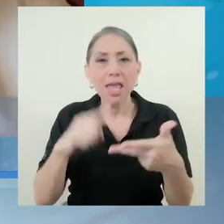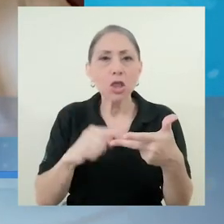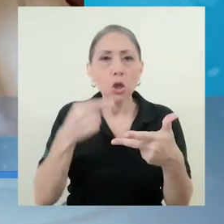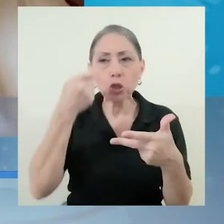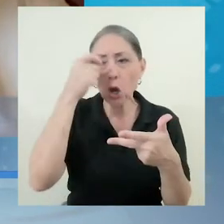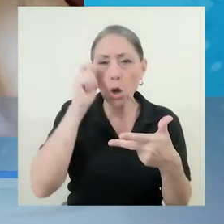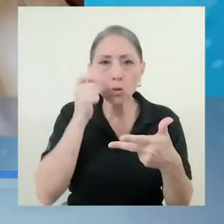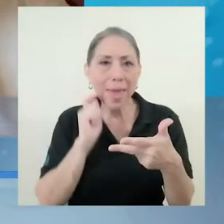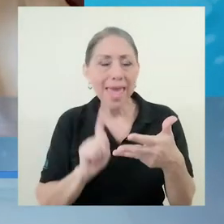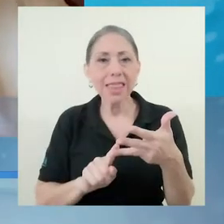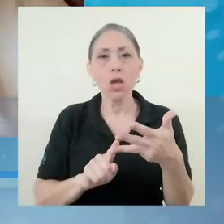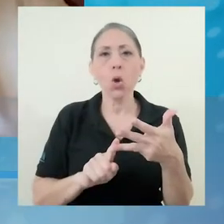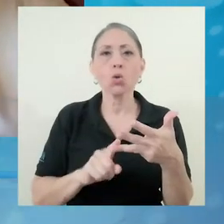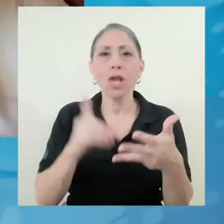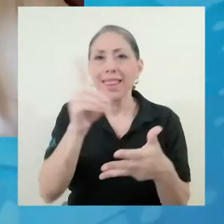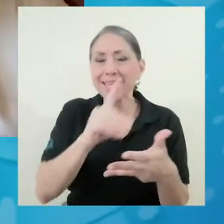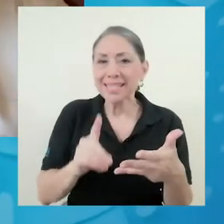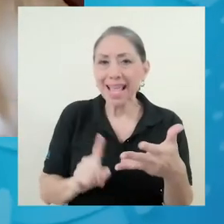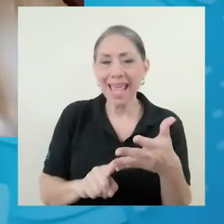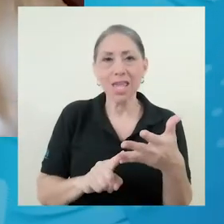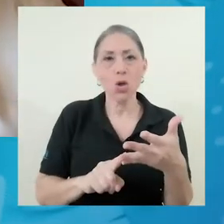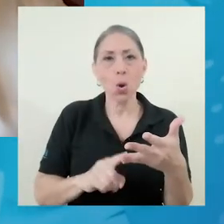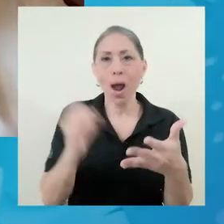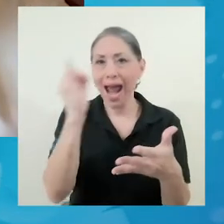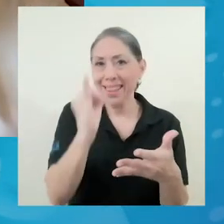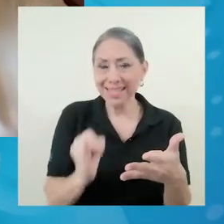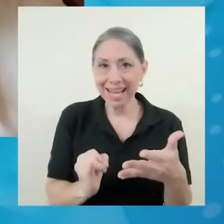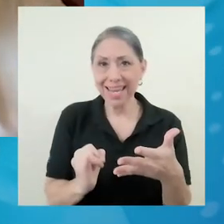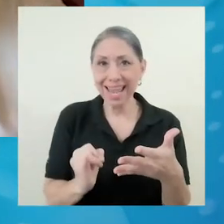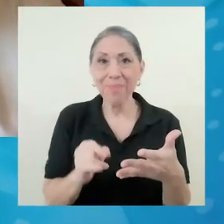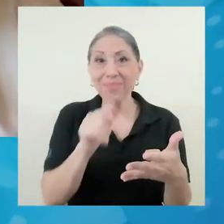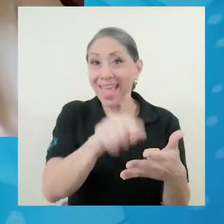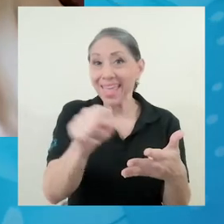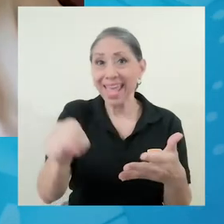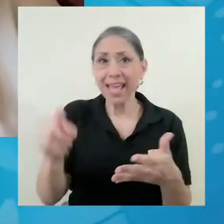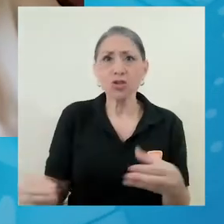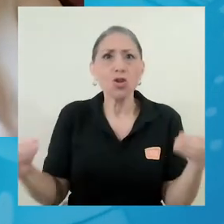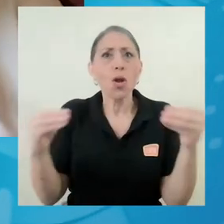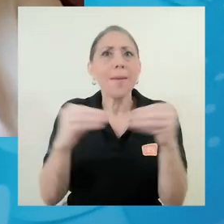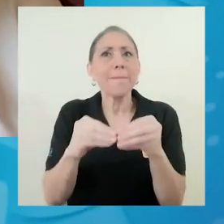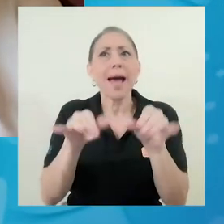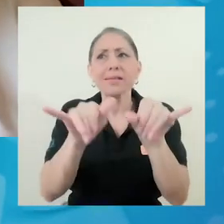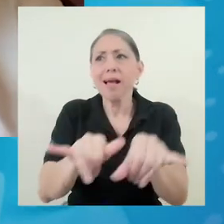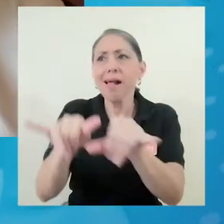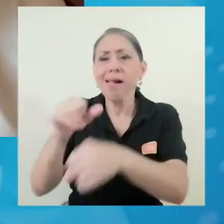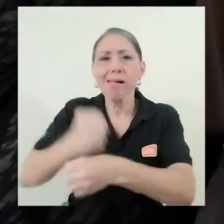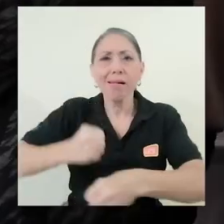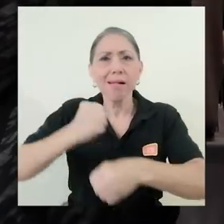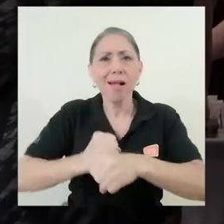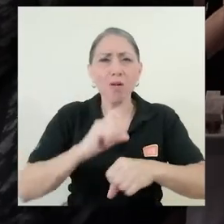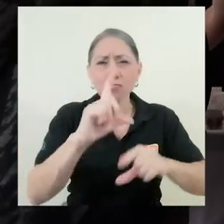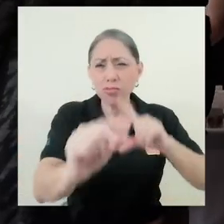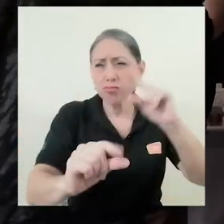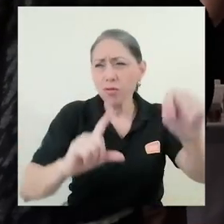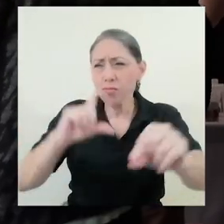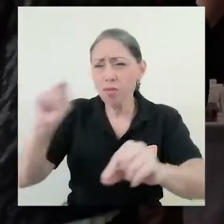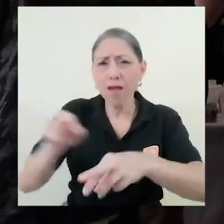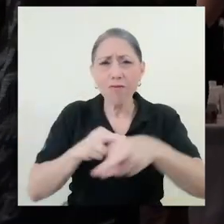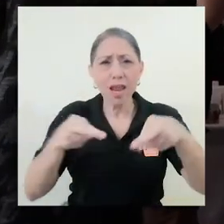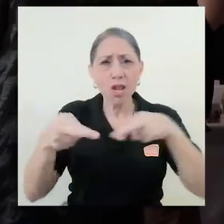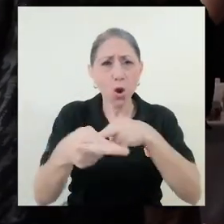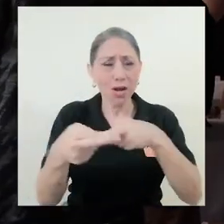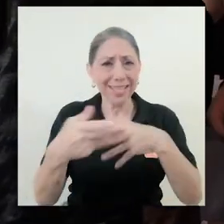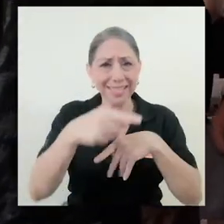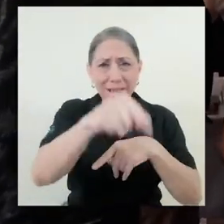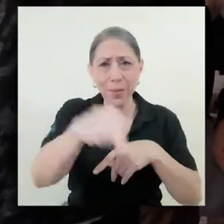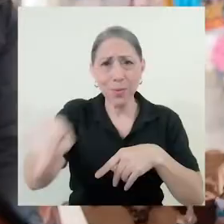cosméticos, diseño, artesanía, que es lo que nos encontramos más en las regiones. Nosotros durante tres años hemos